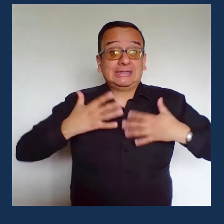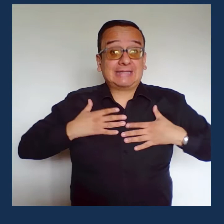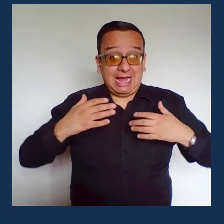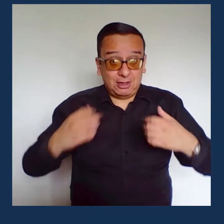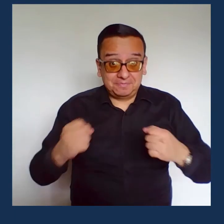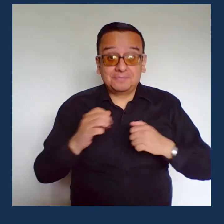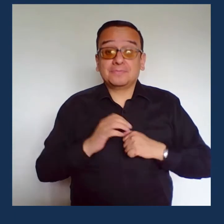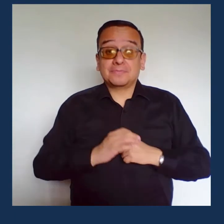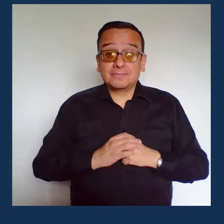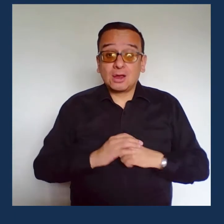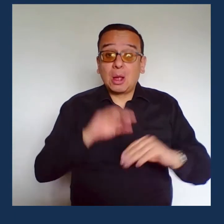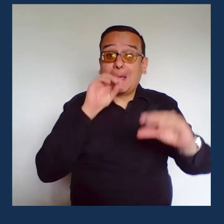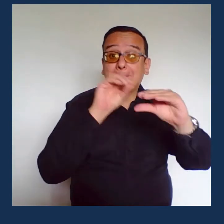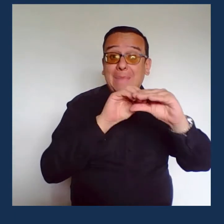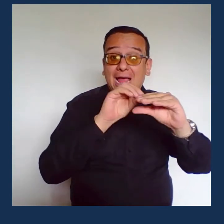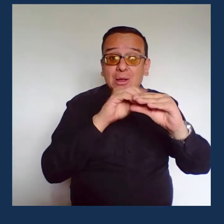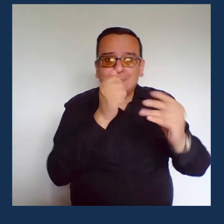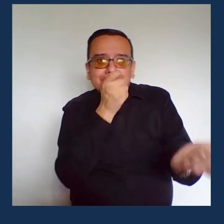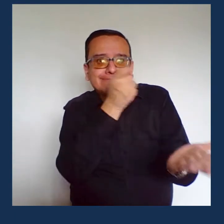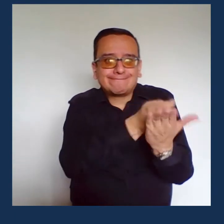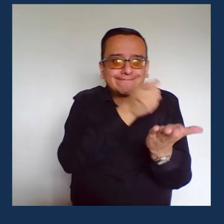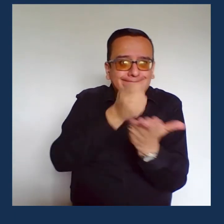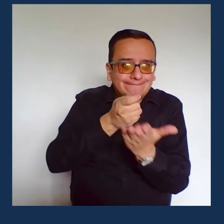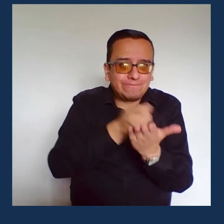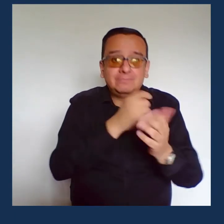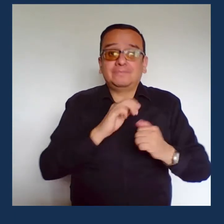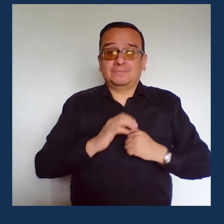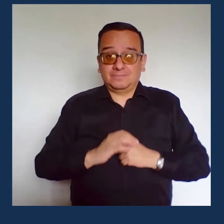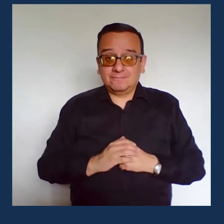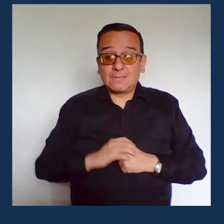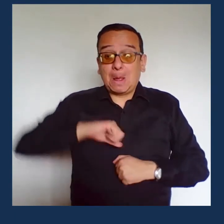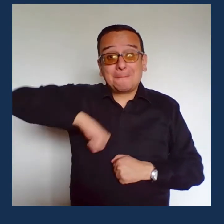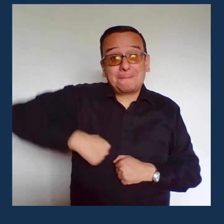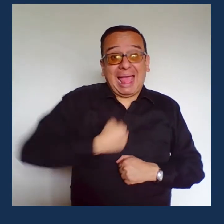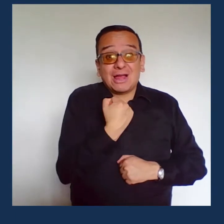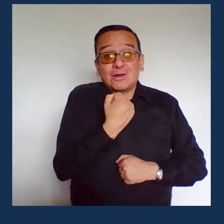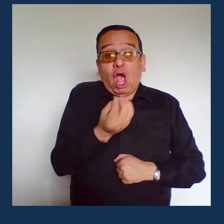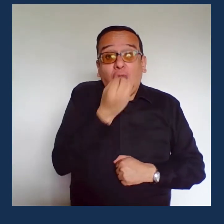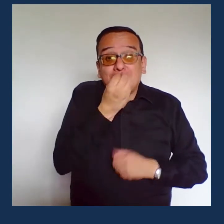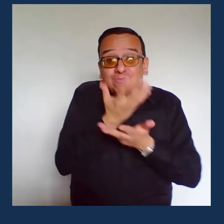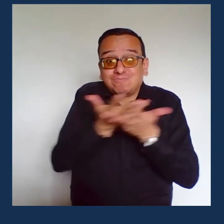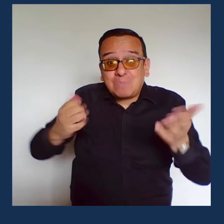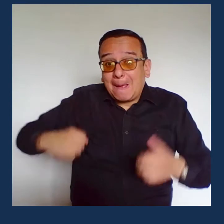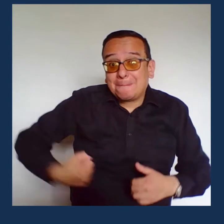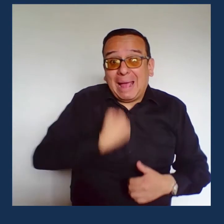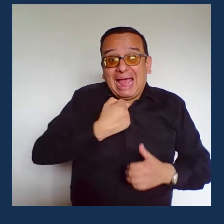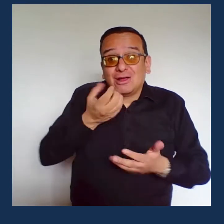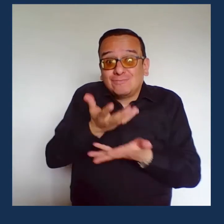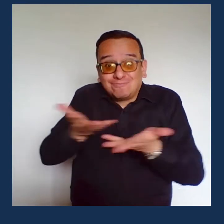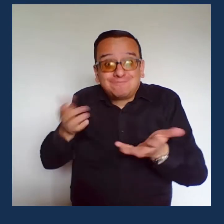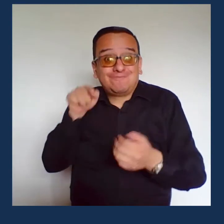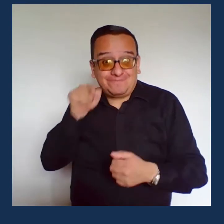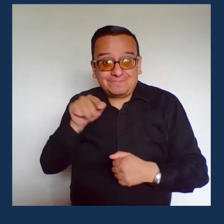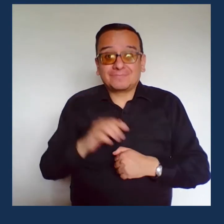a la restricción de la circulación para los servicios de salud y financieros El abastecimiento de alimentos